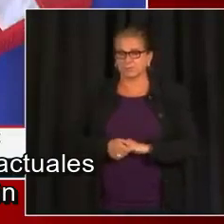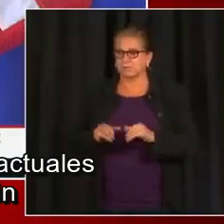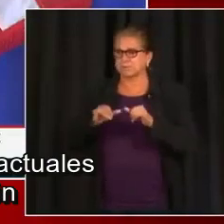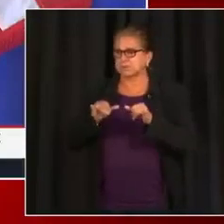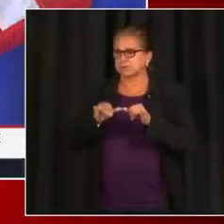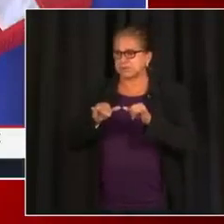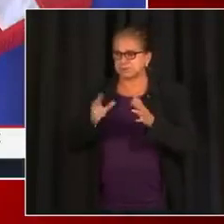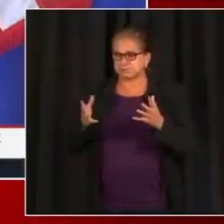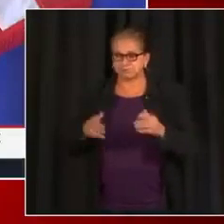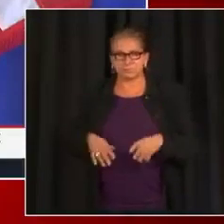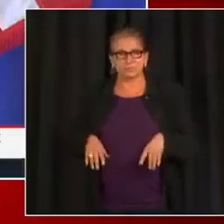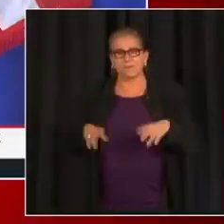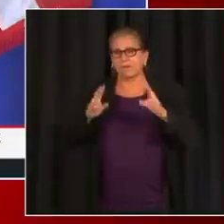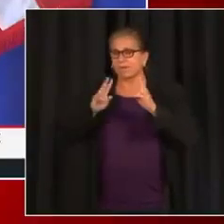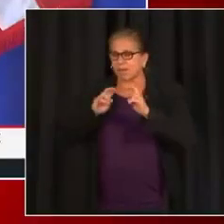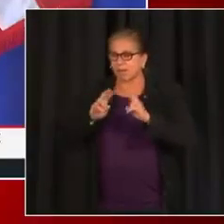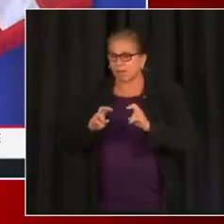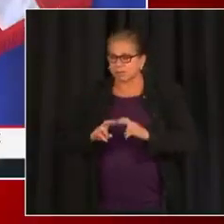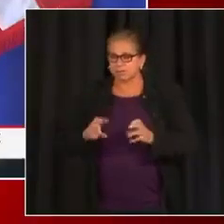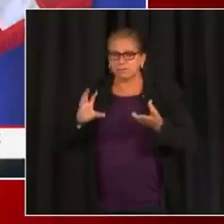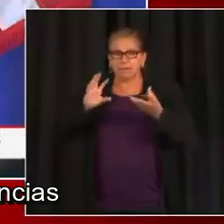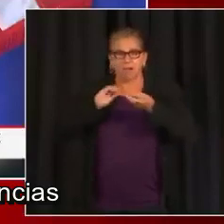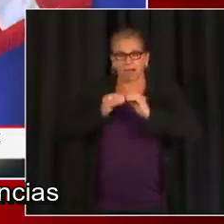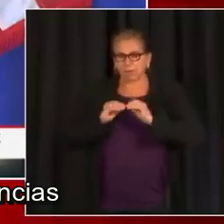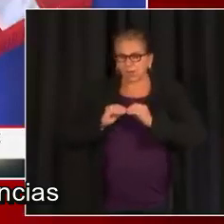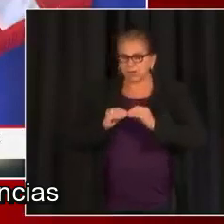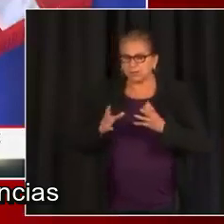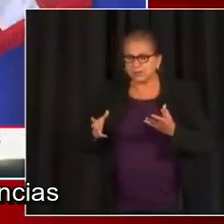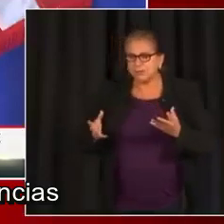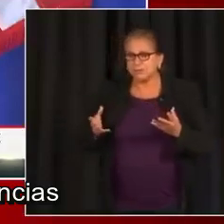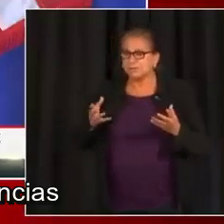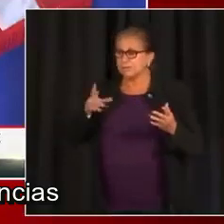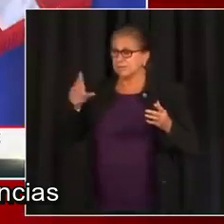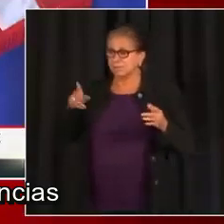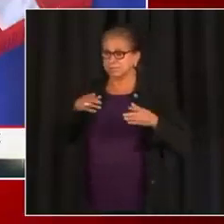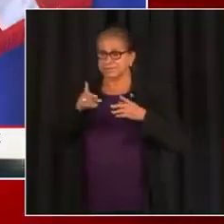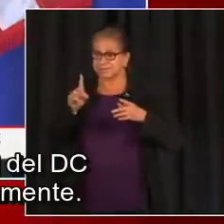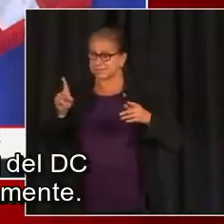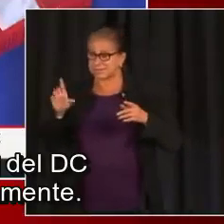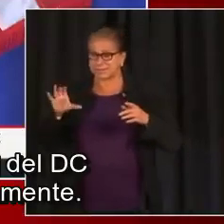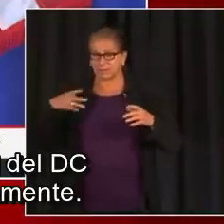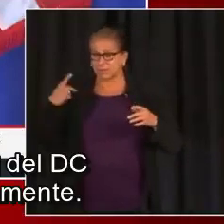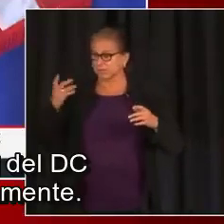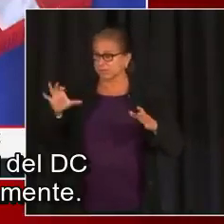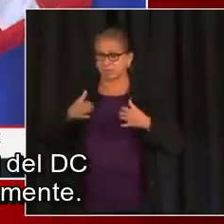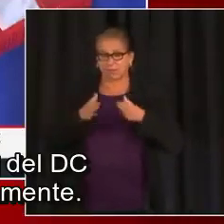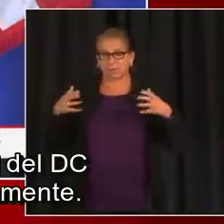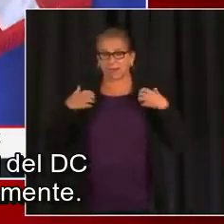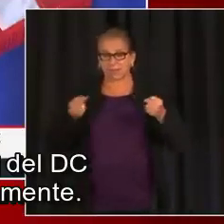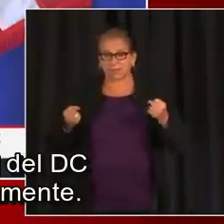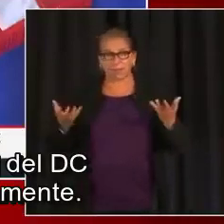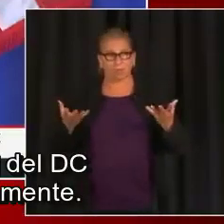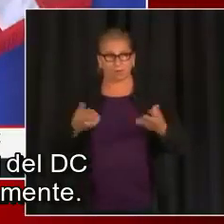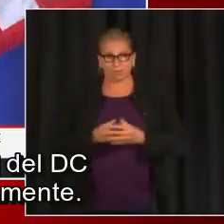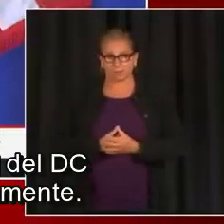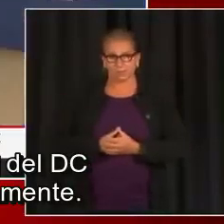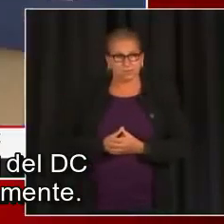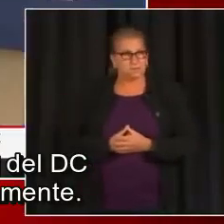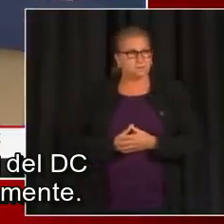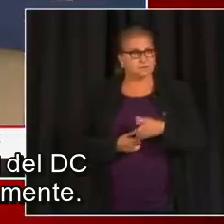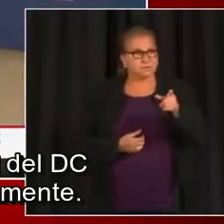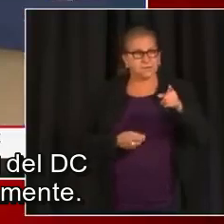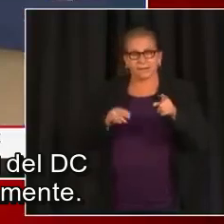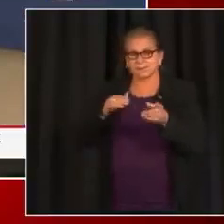evaluación y su análisis sobre lo que significan las tendencias y lo que el Departamento de Salud del DC está